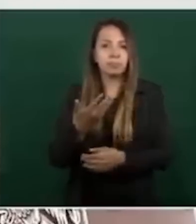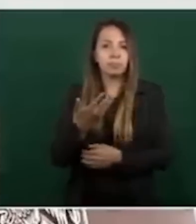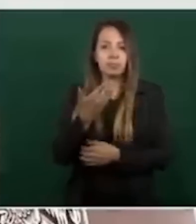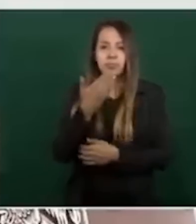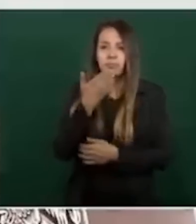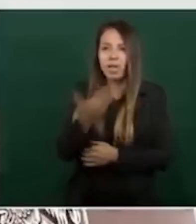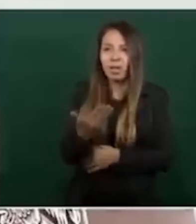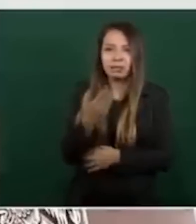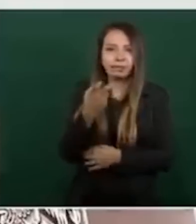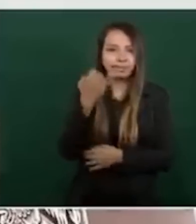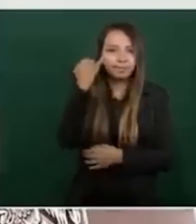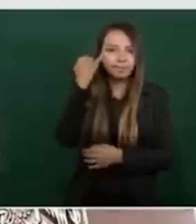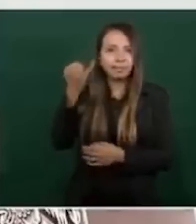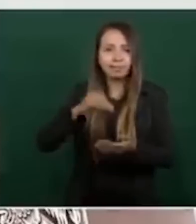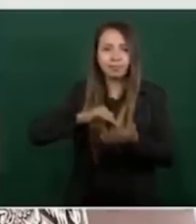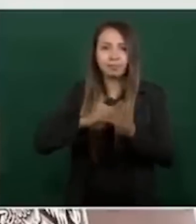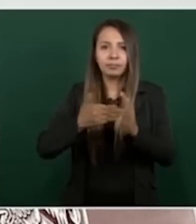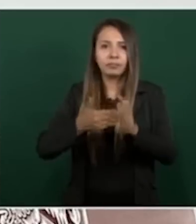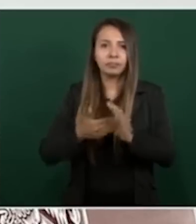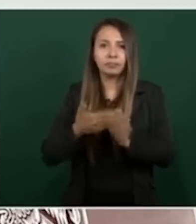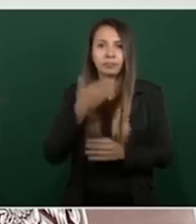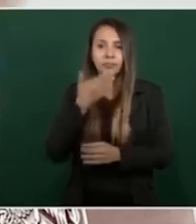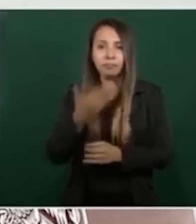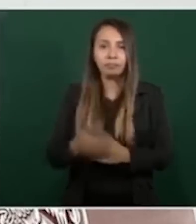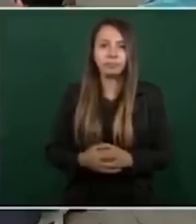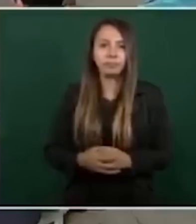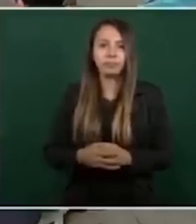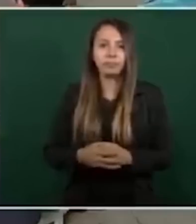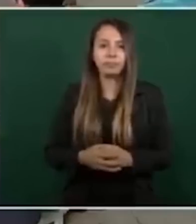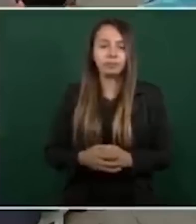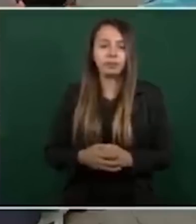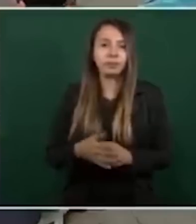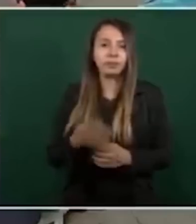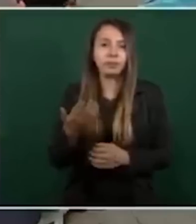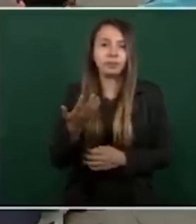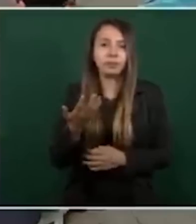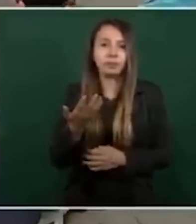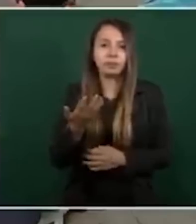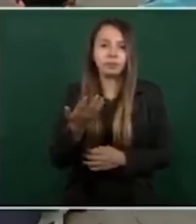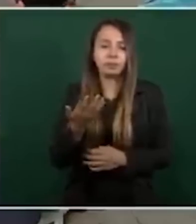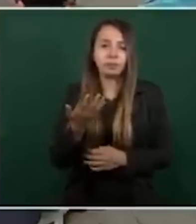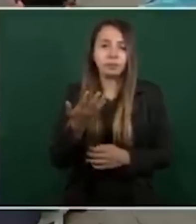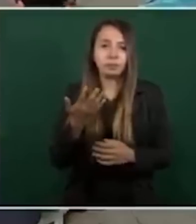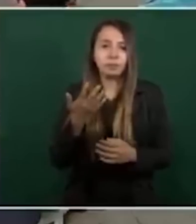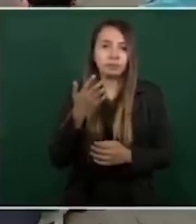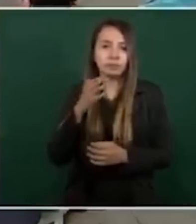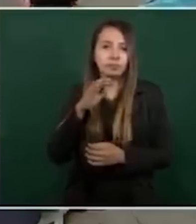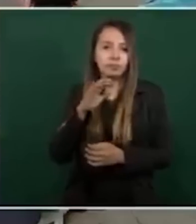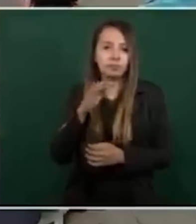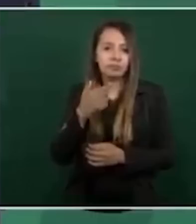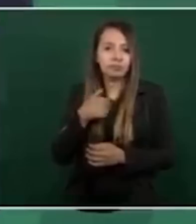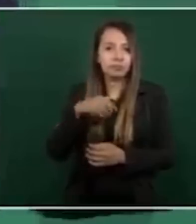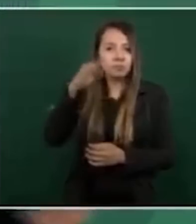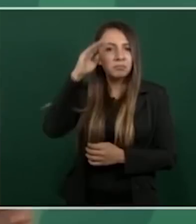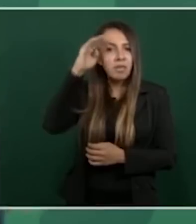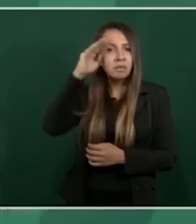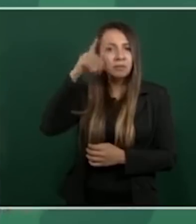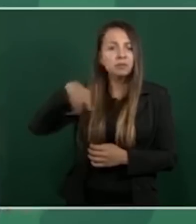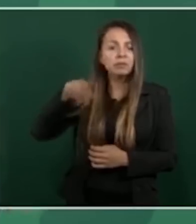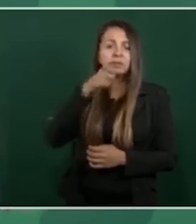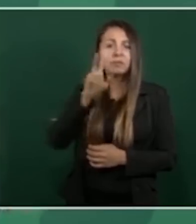estrategia y cuesta, apostaban a que no íbamos a poder,